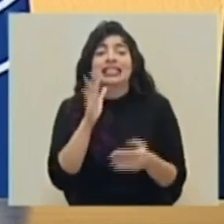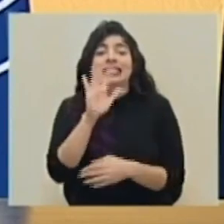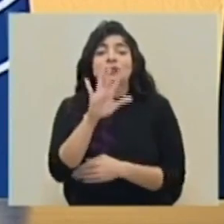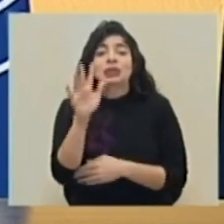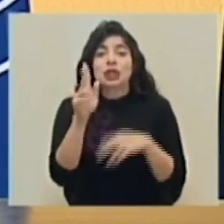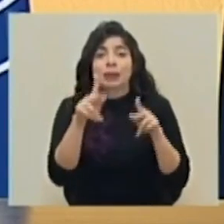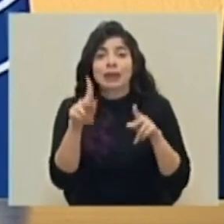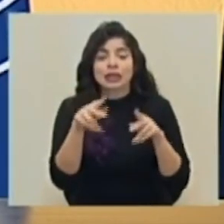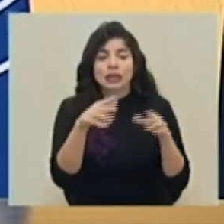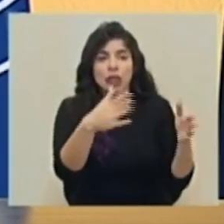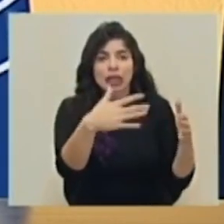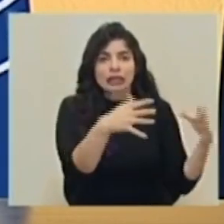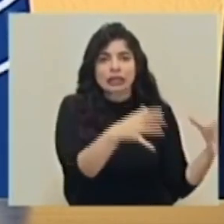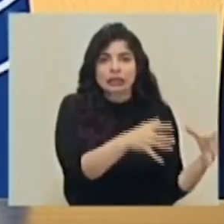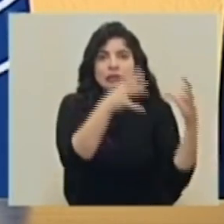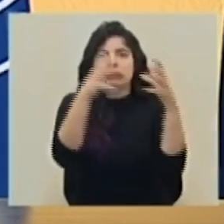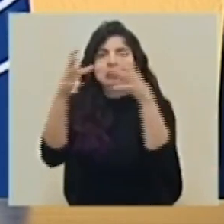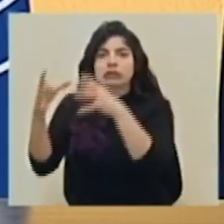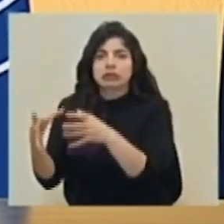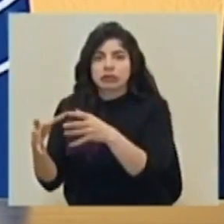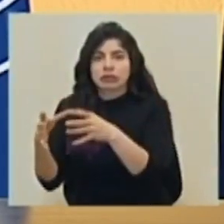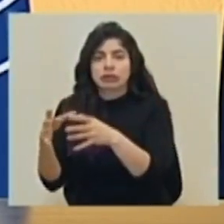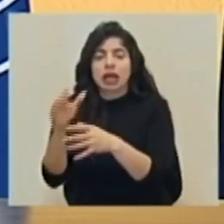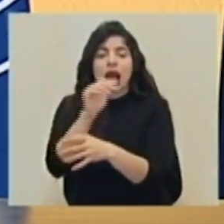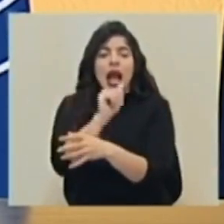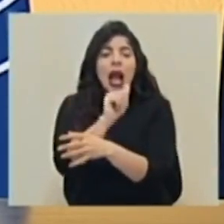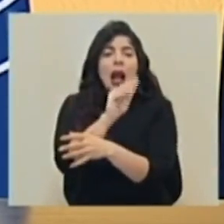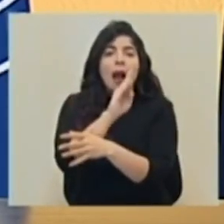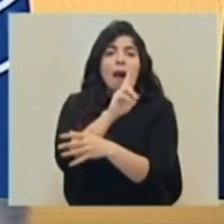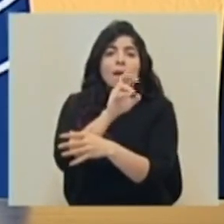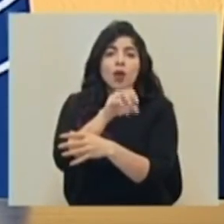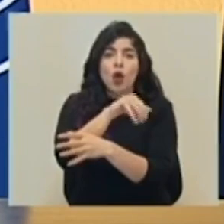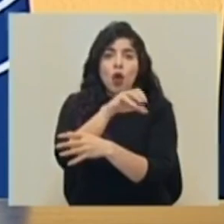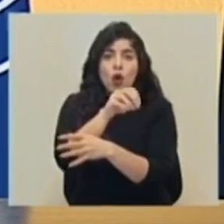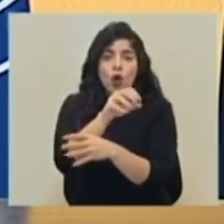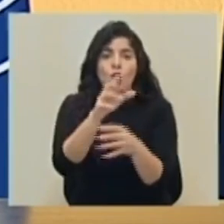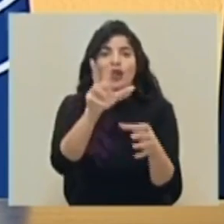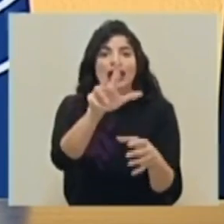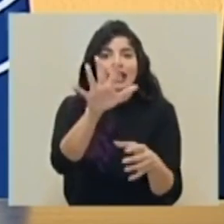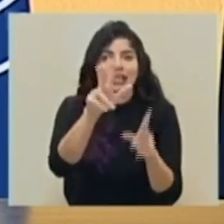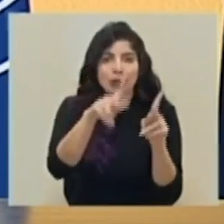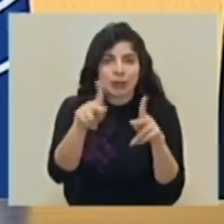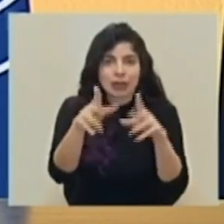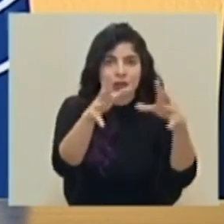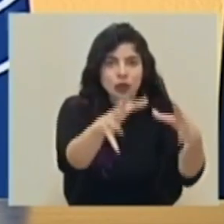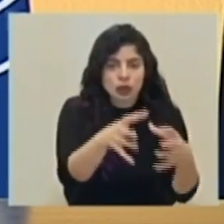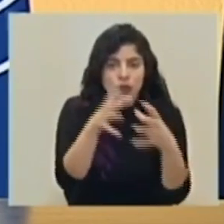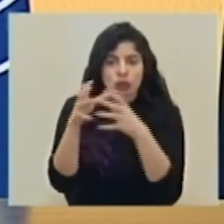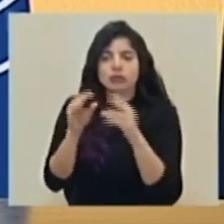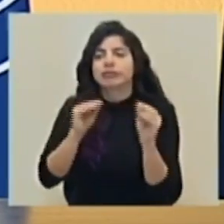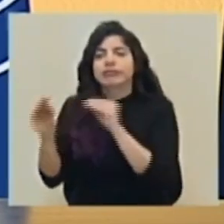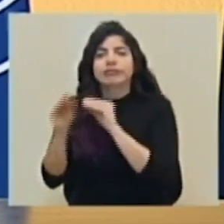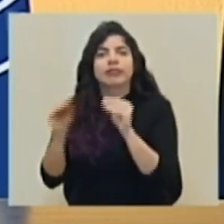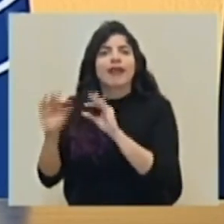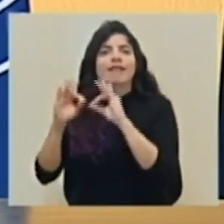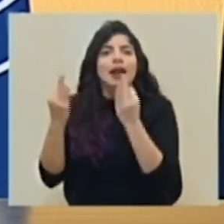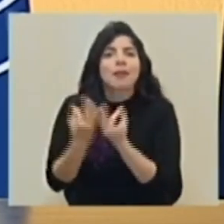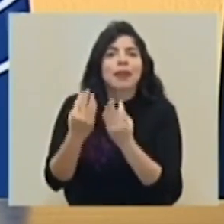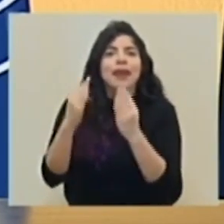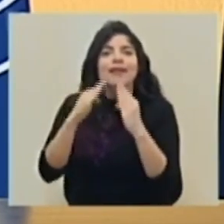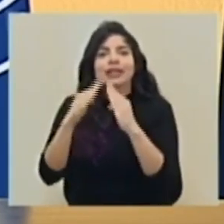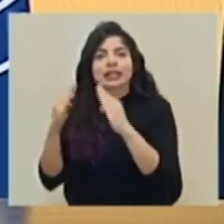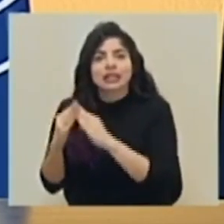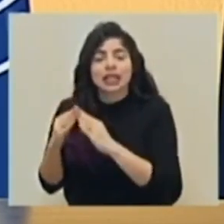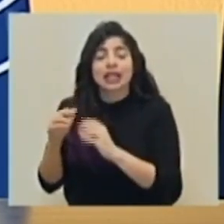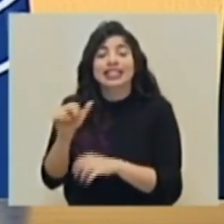personas del sector de Abrojo, 35 personas fueron movidas a casas de familiares y de vecinos y